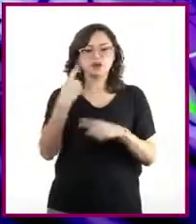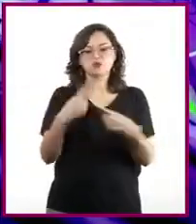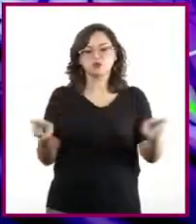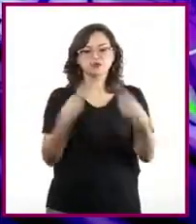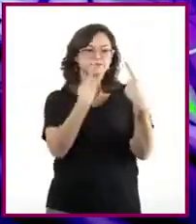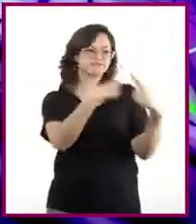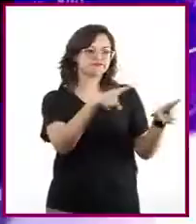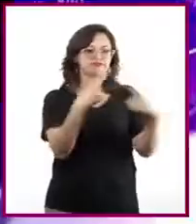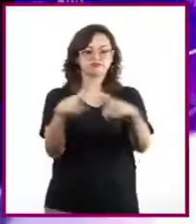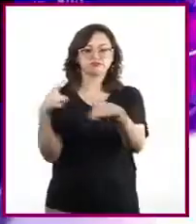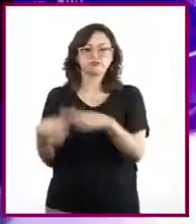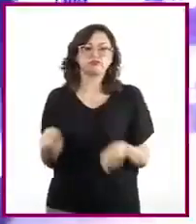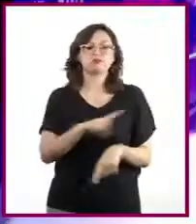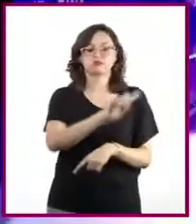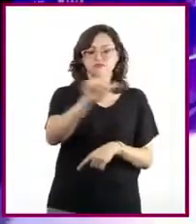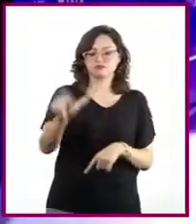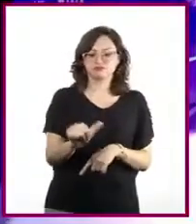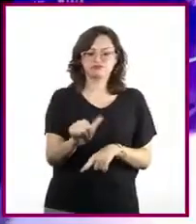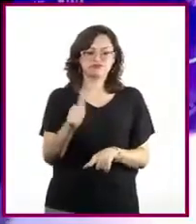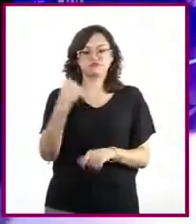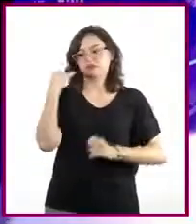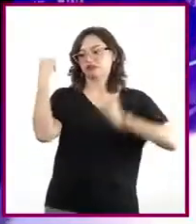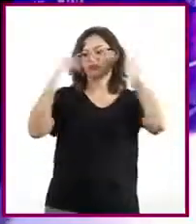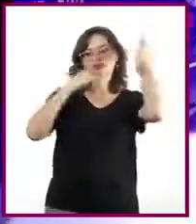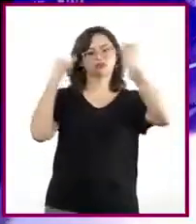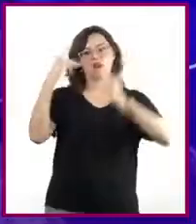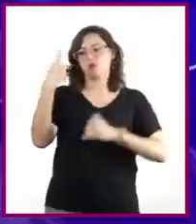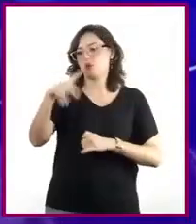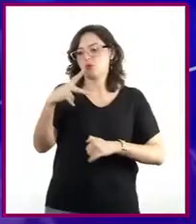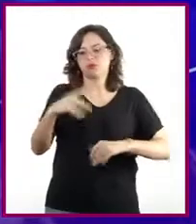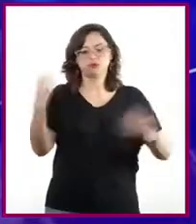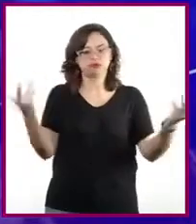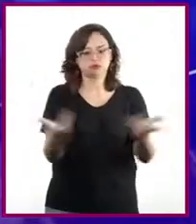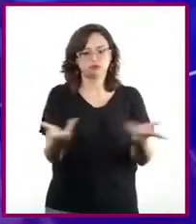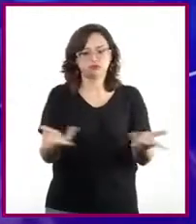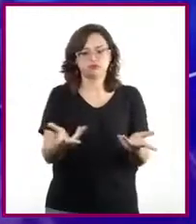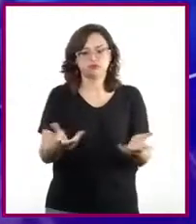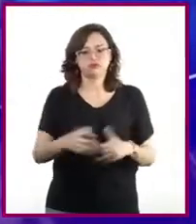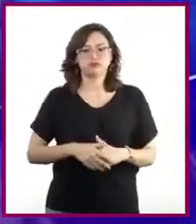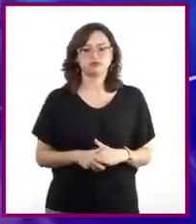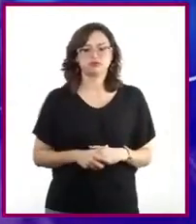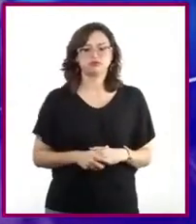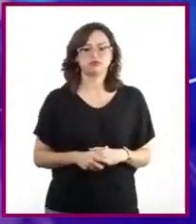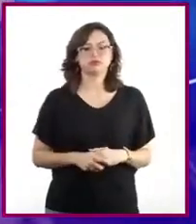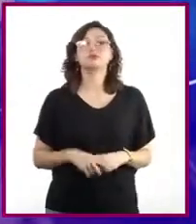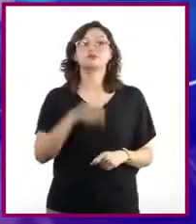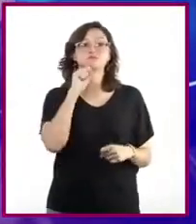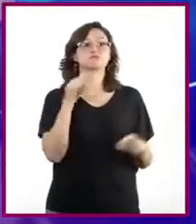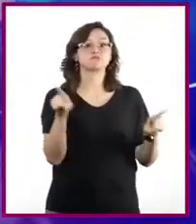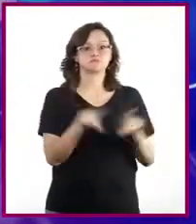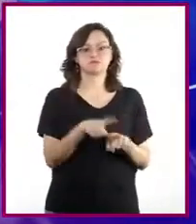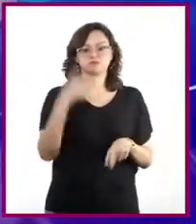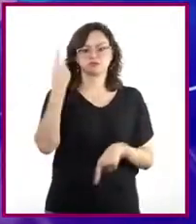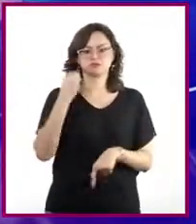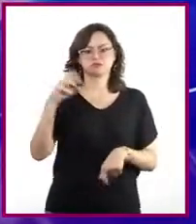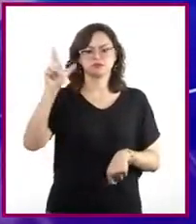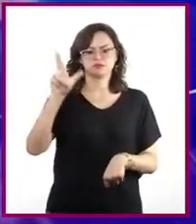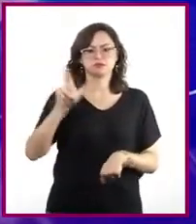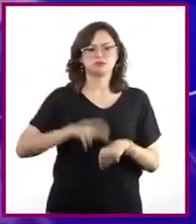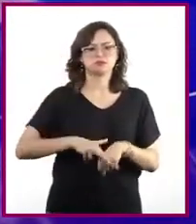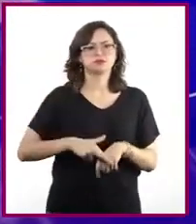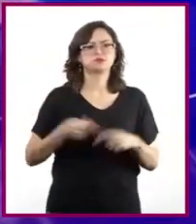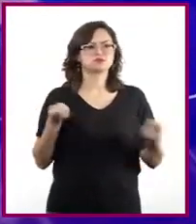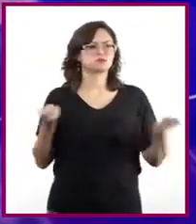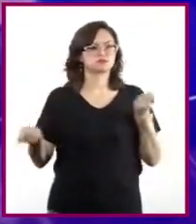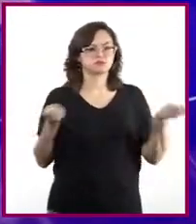música. Finalmente, hace sus propias creaciones musicales. El director musical es el encargado de coordinar la ejecución de